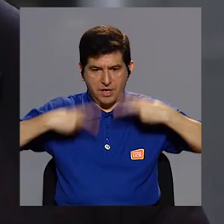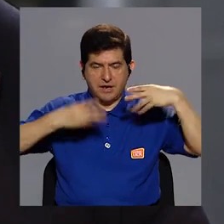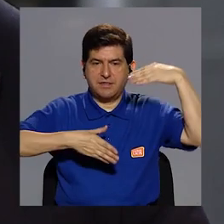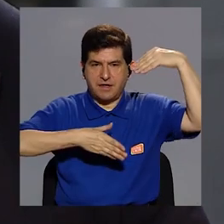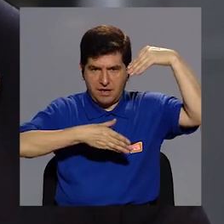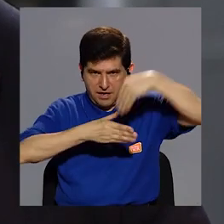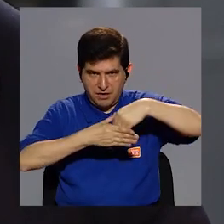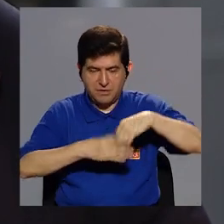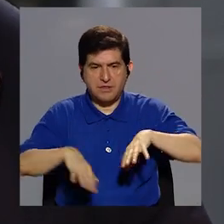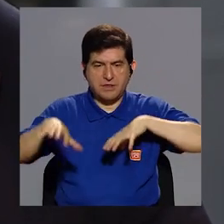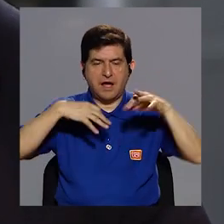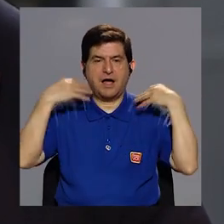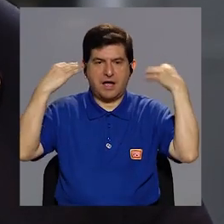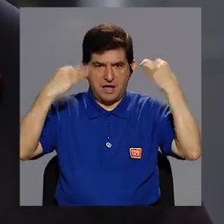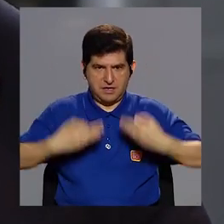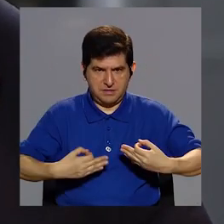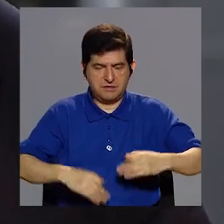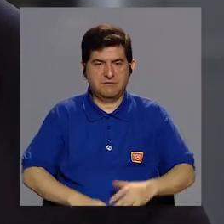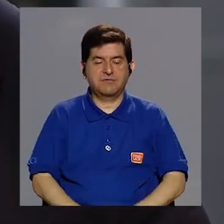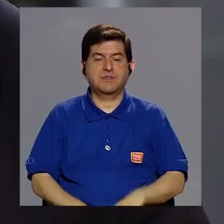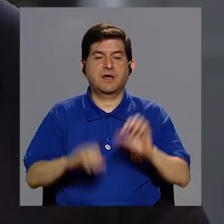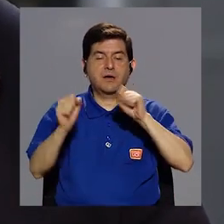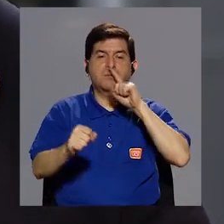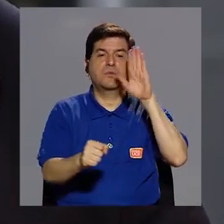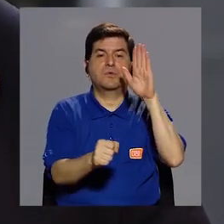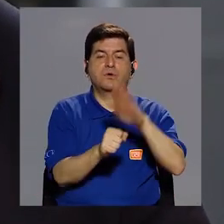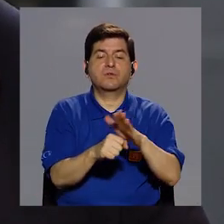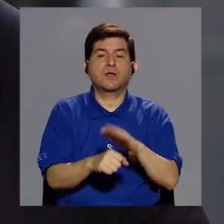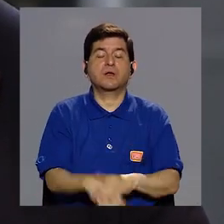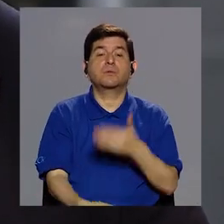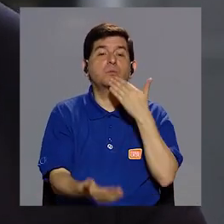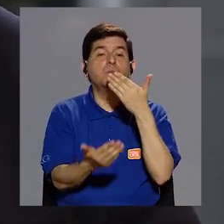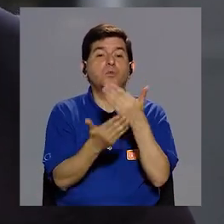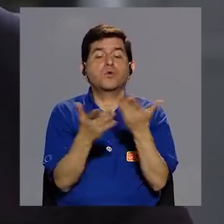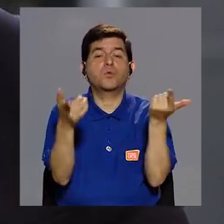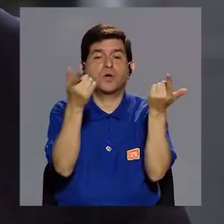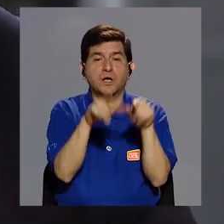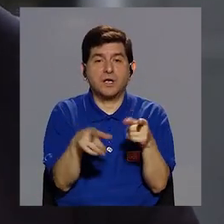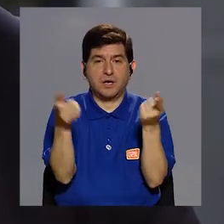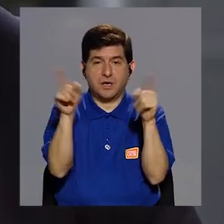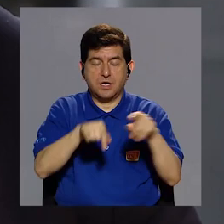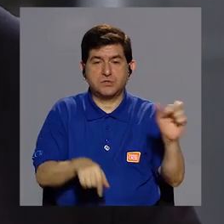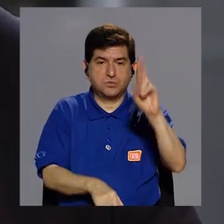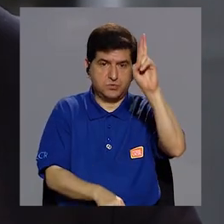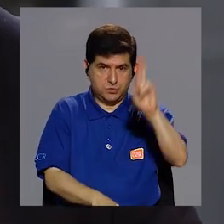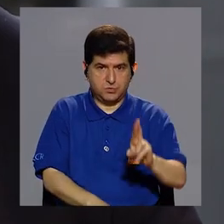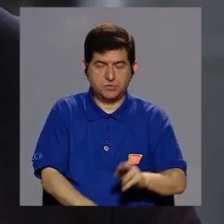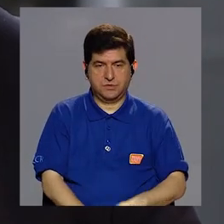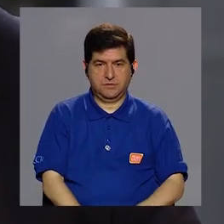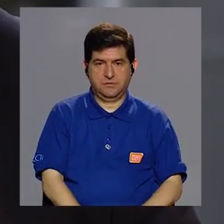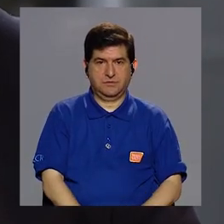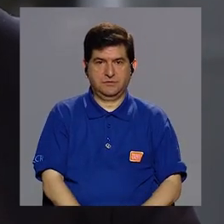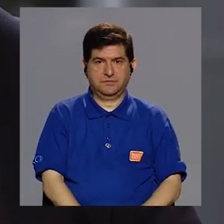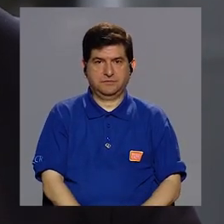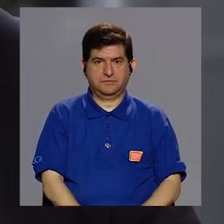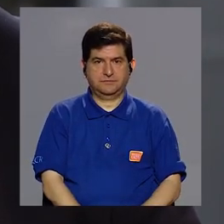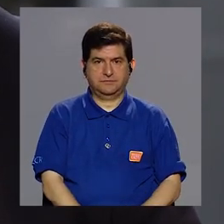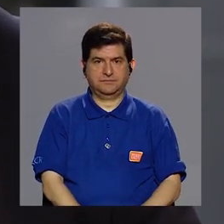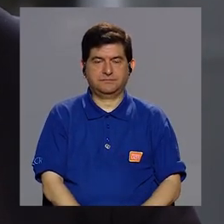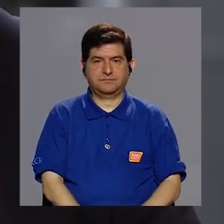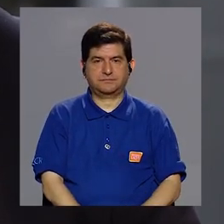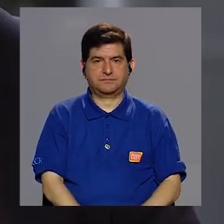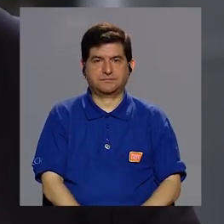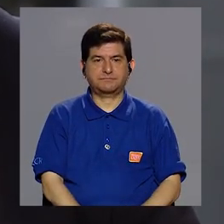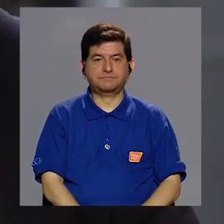calidad de vida y dentro de ello, pues, haga actividad física para lograrlo. Algo muy bueno que está sucediendo acá en Costa Rica es que